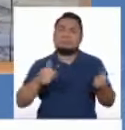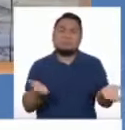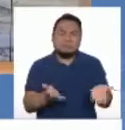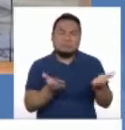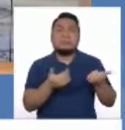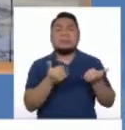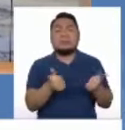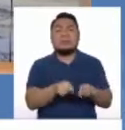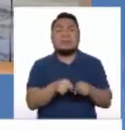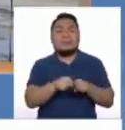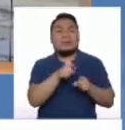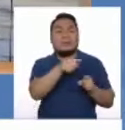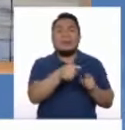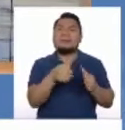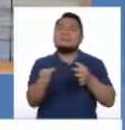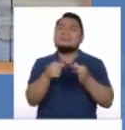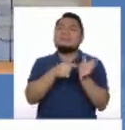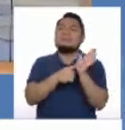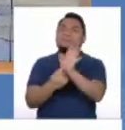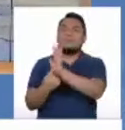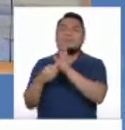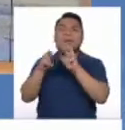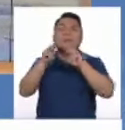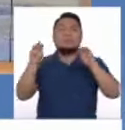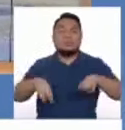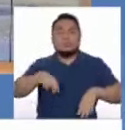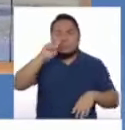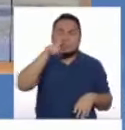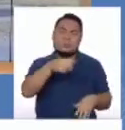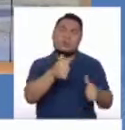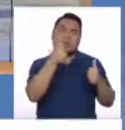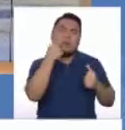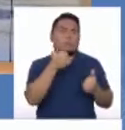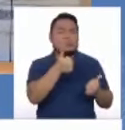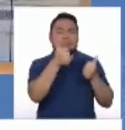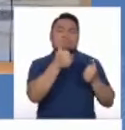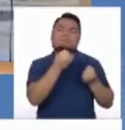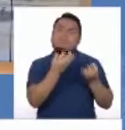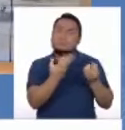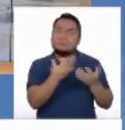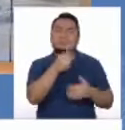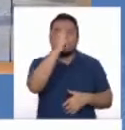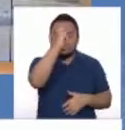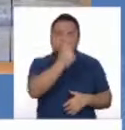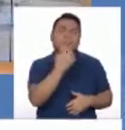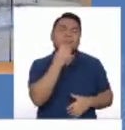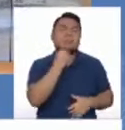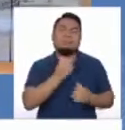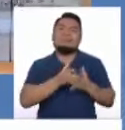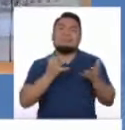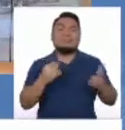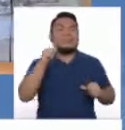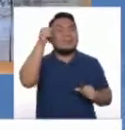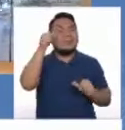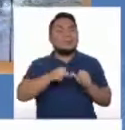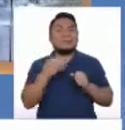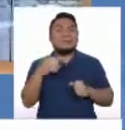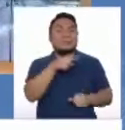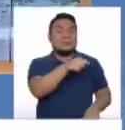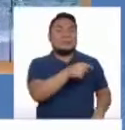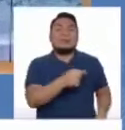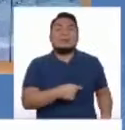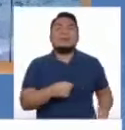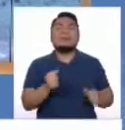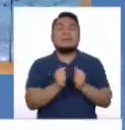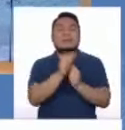específico de nuestros museos. Y era un hombre extraordinario, además, que extrañaré mucho porque recuerdo siempre que en los paseos